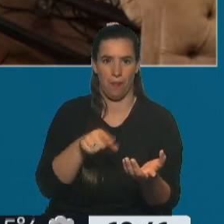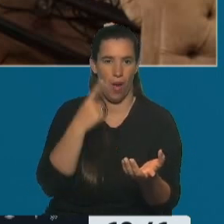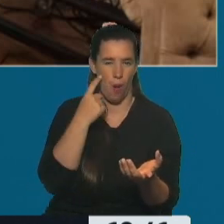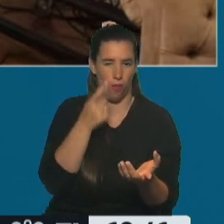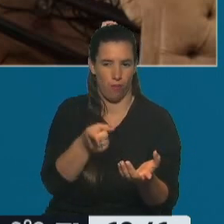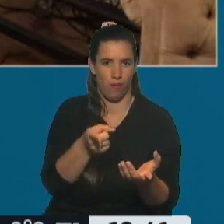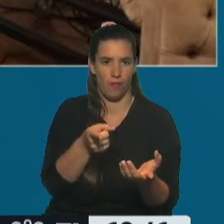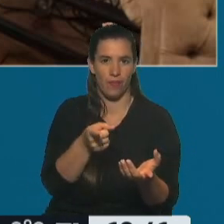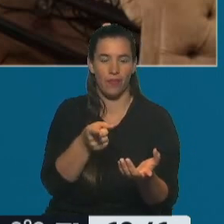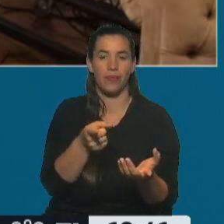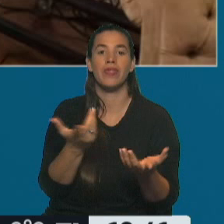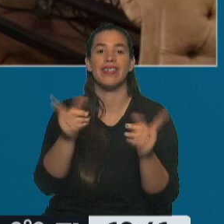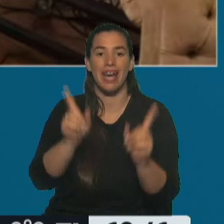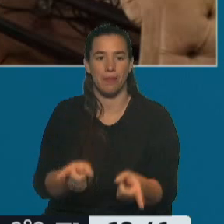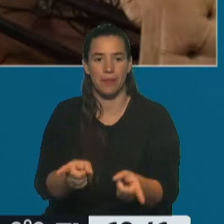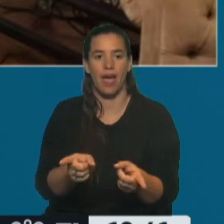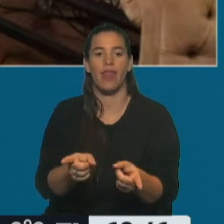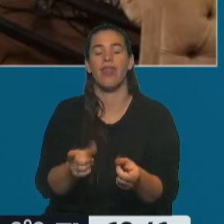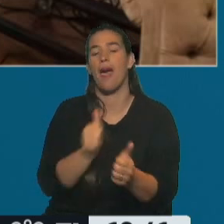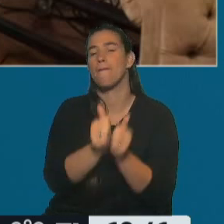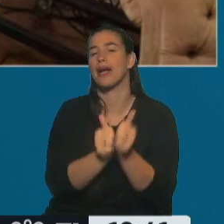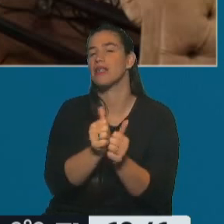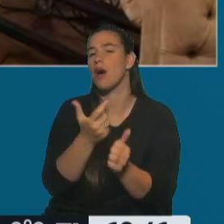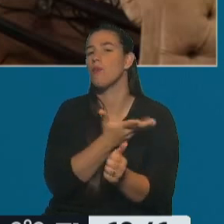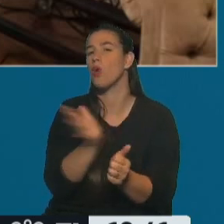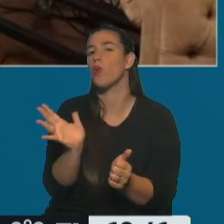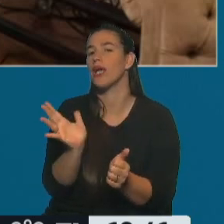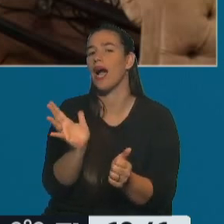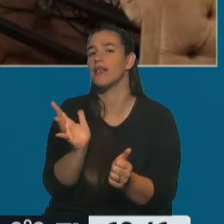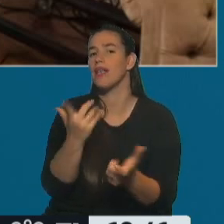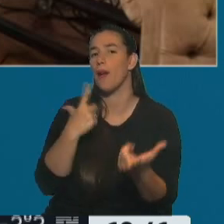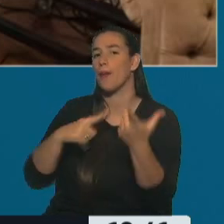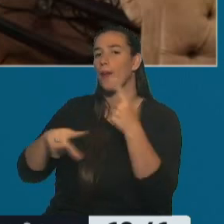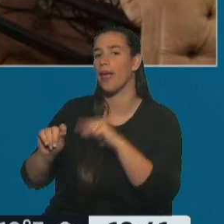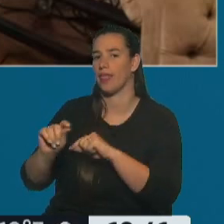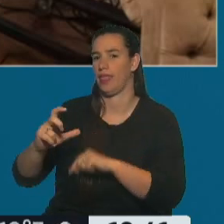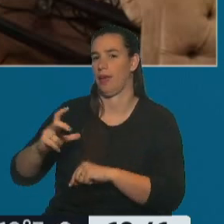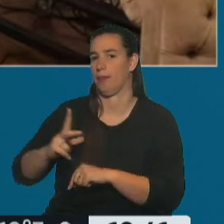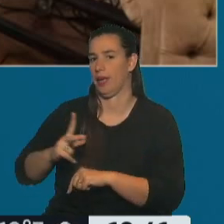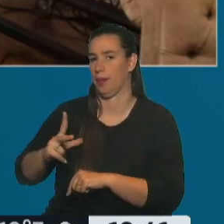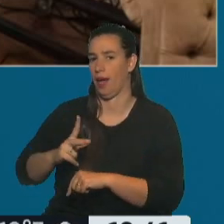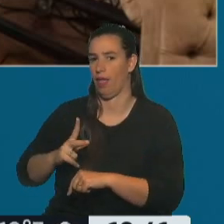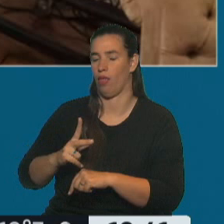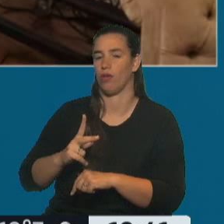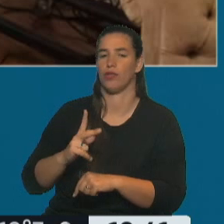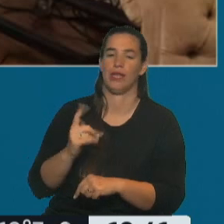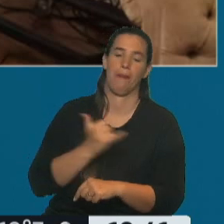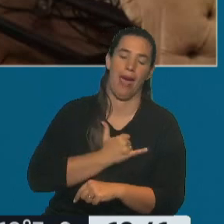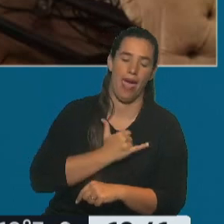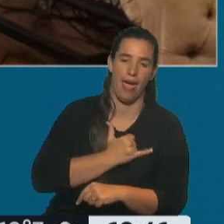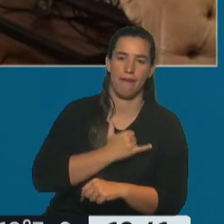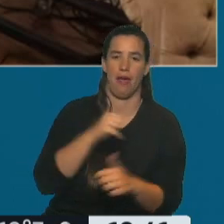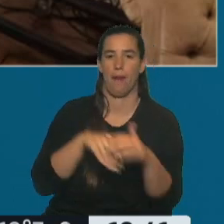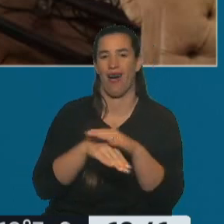de ventas públicas, de las empresas públicas a capitales privados que van desde YPF, el Banco